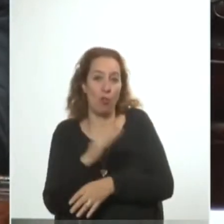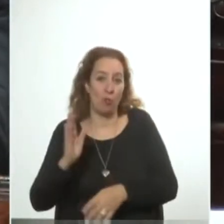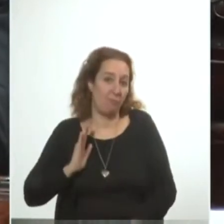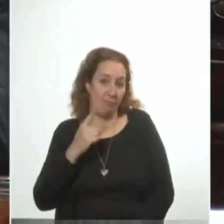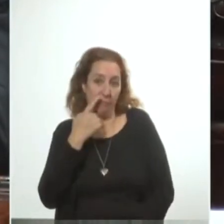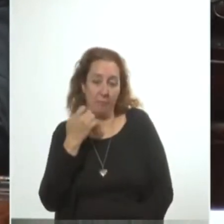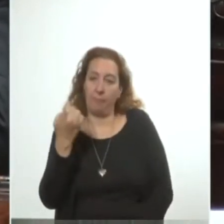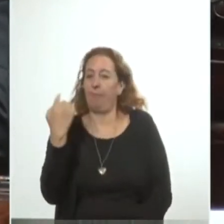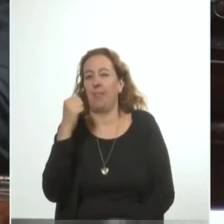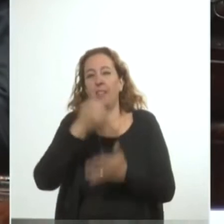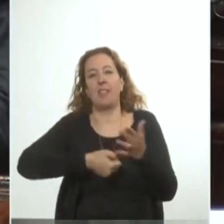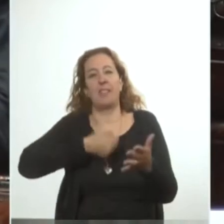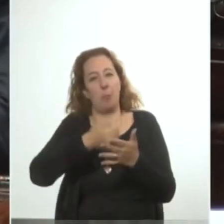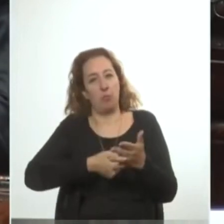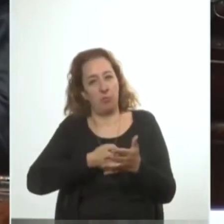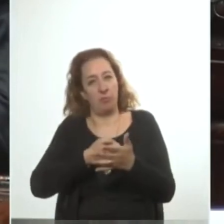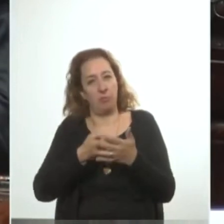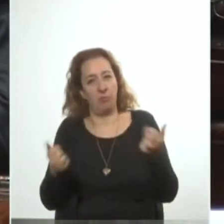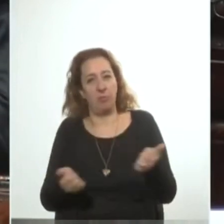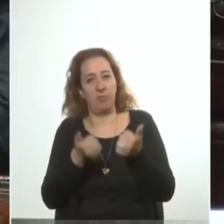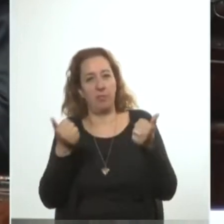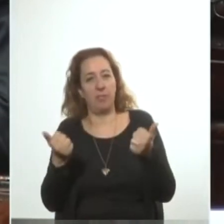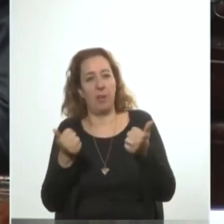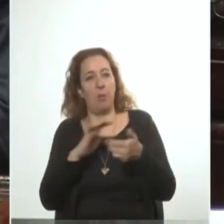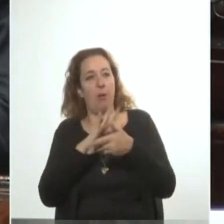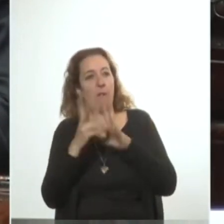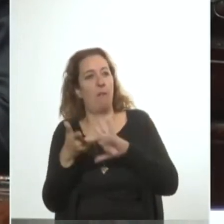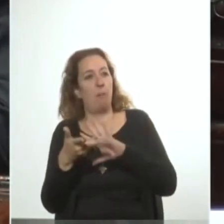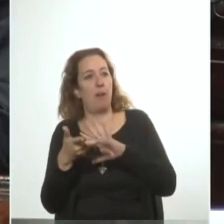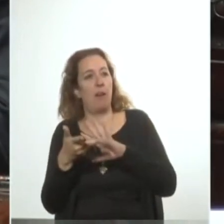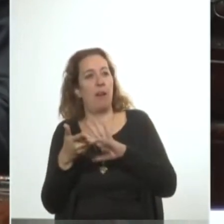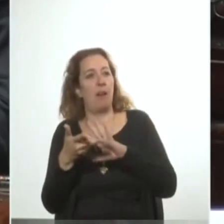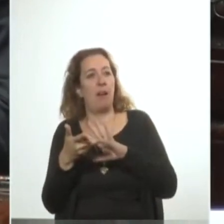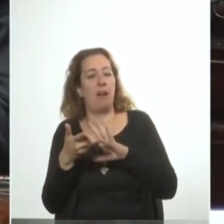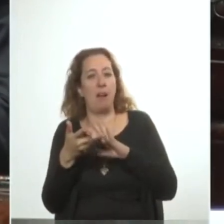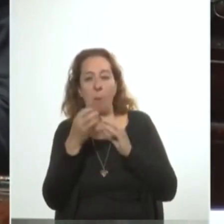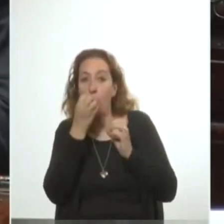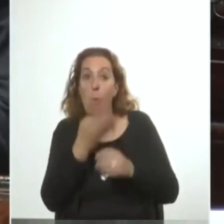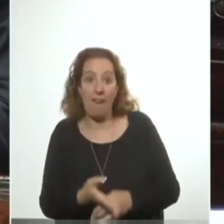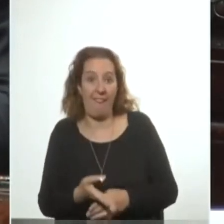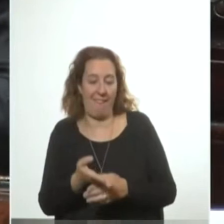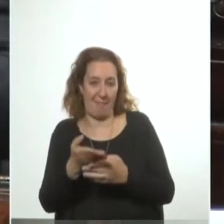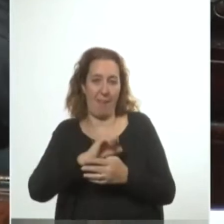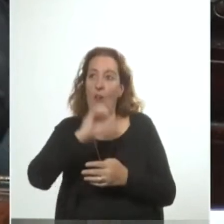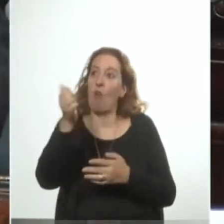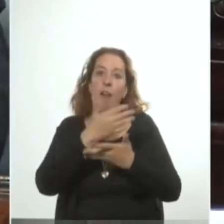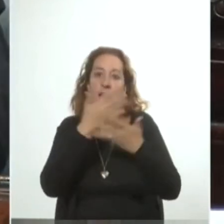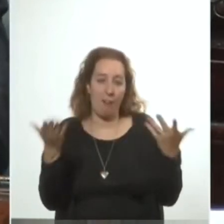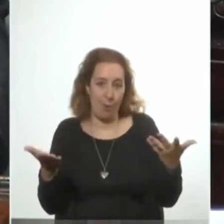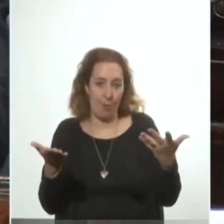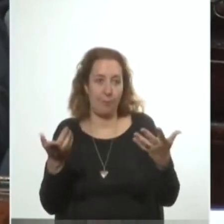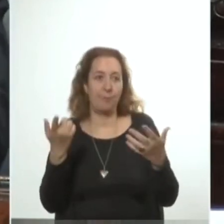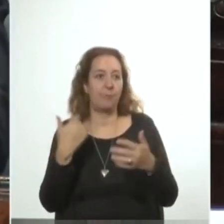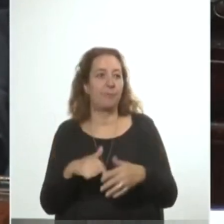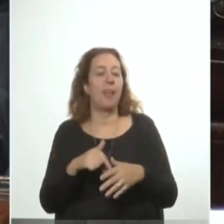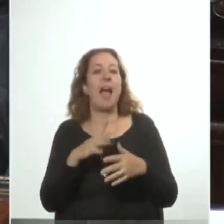pero tratemos de hacerlo entonces de una manera que sea realmente constructiva, porque si hay algo que creo que todos